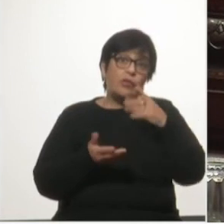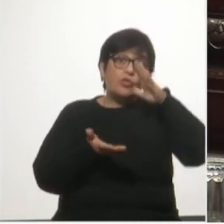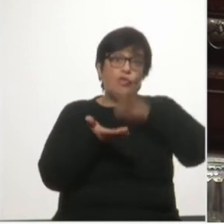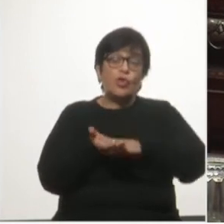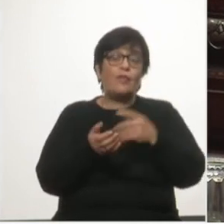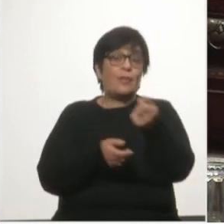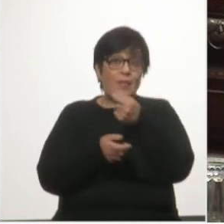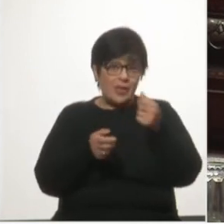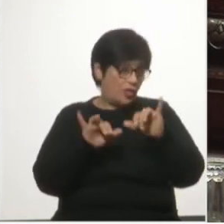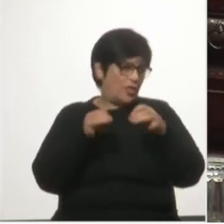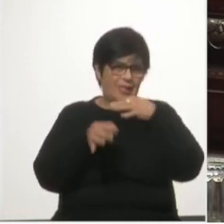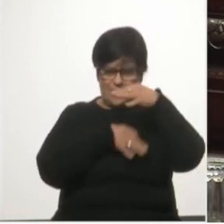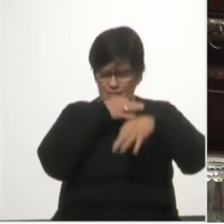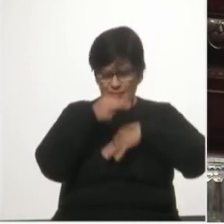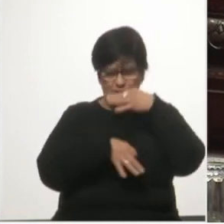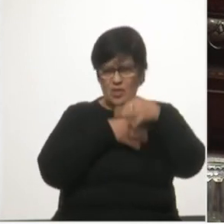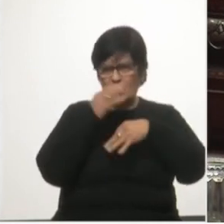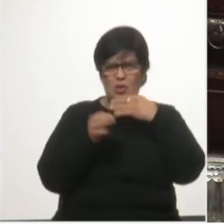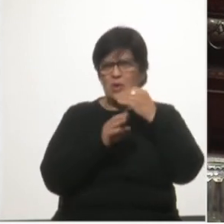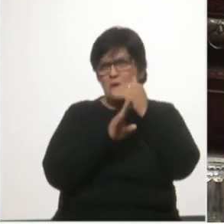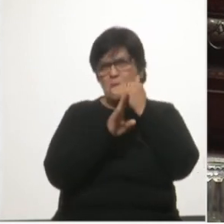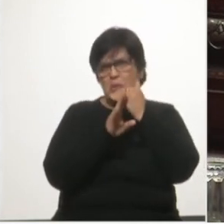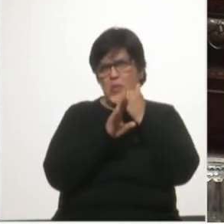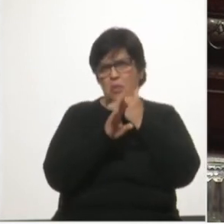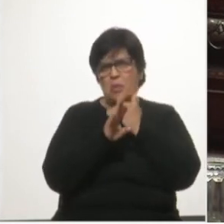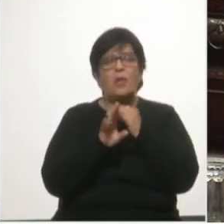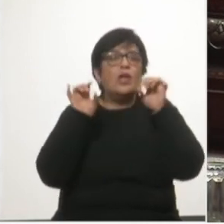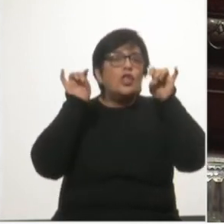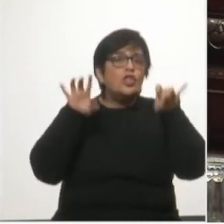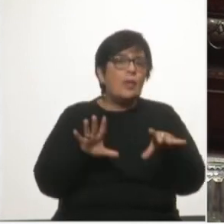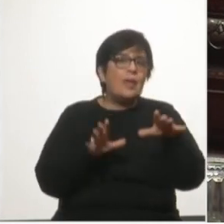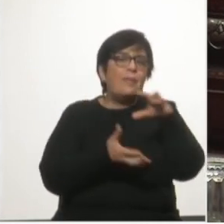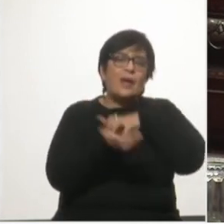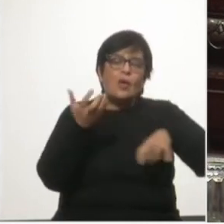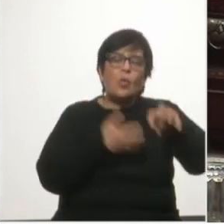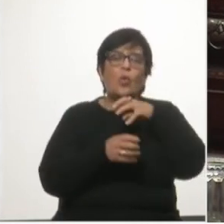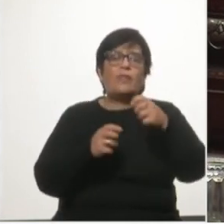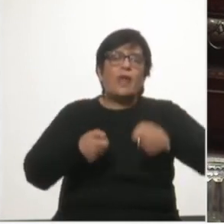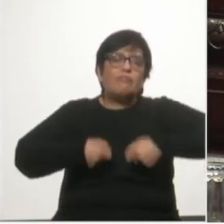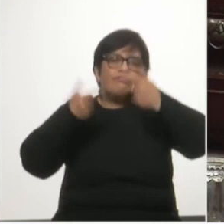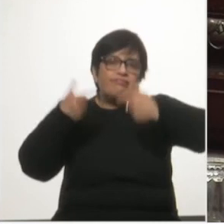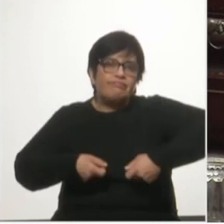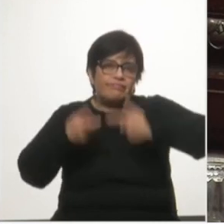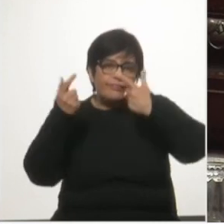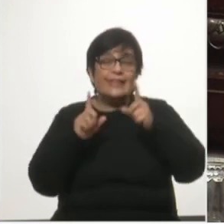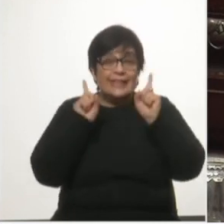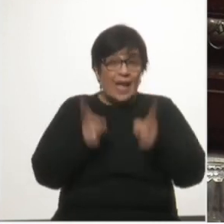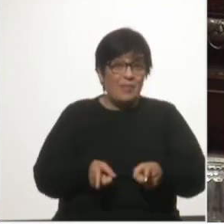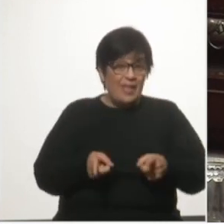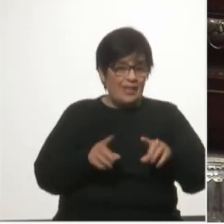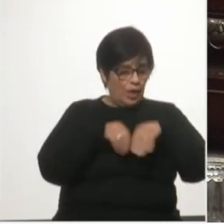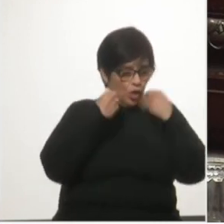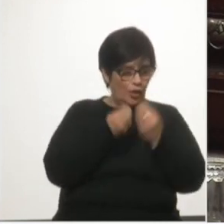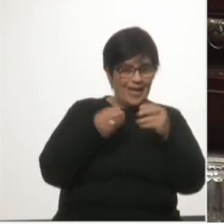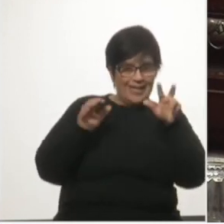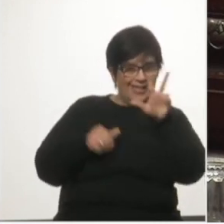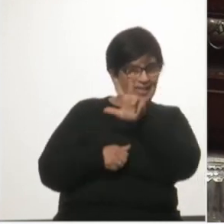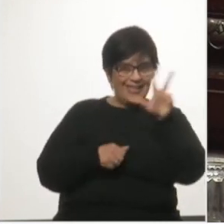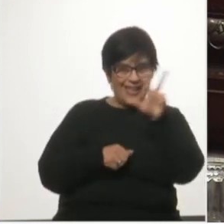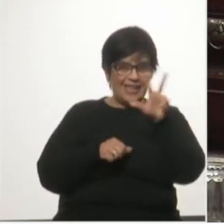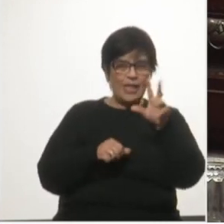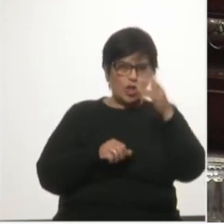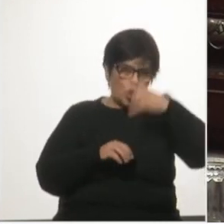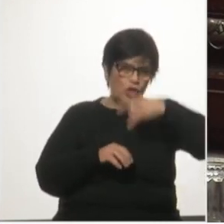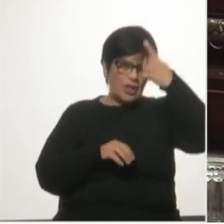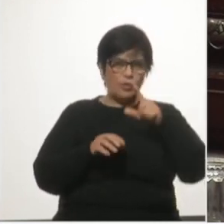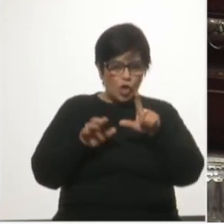tarifas, ya se dijo, la baja alcanzaría sólo a los exportadores y solamente a 7 de los 33 conceptos por los